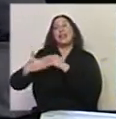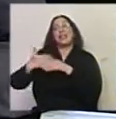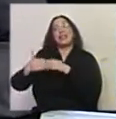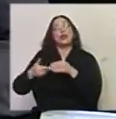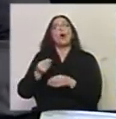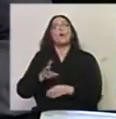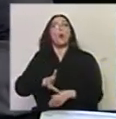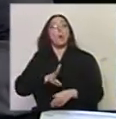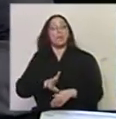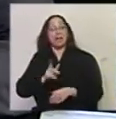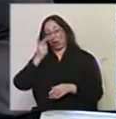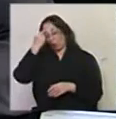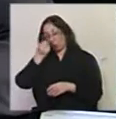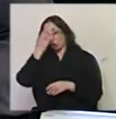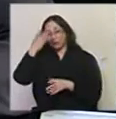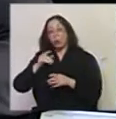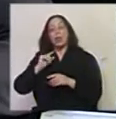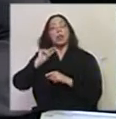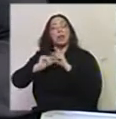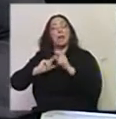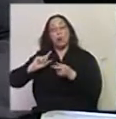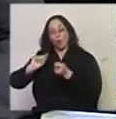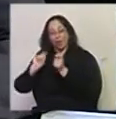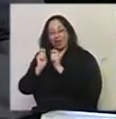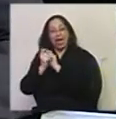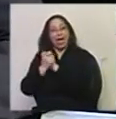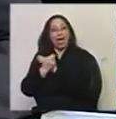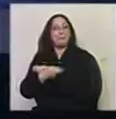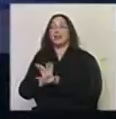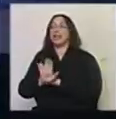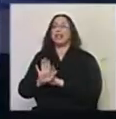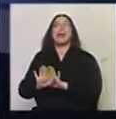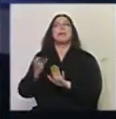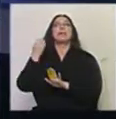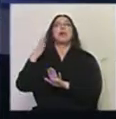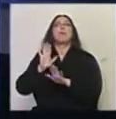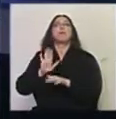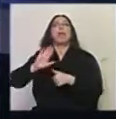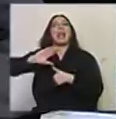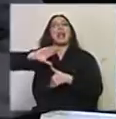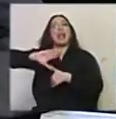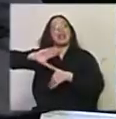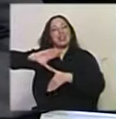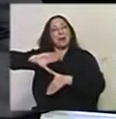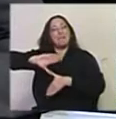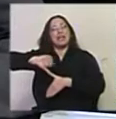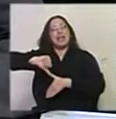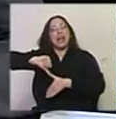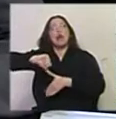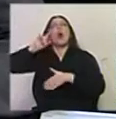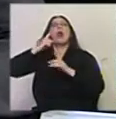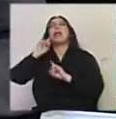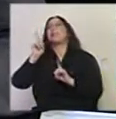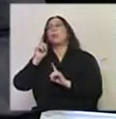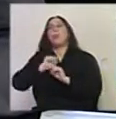humanidad. Ese concepto paulatinamente va quedando atrás. Algo bien latinoamericano. Algo bien latinoamericano. Es impensable hoy